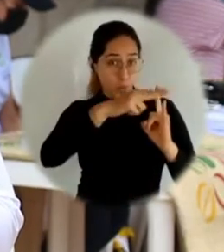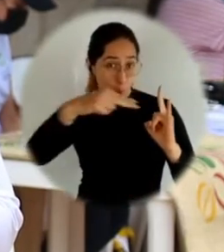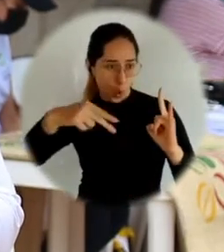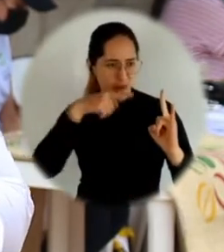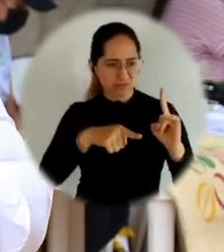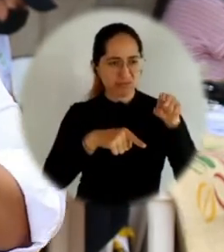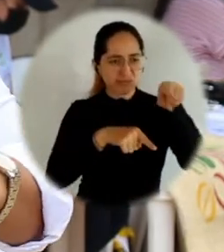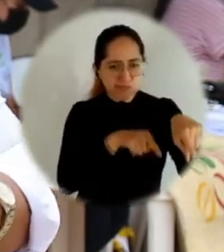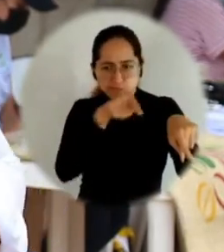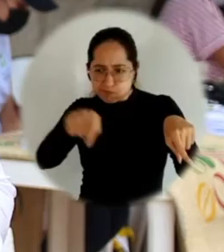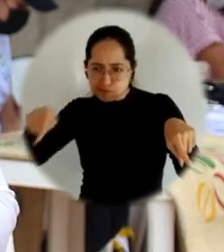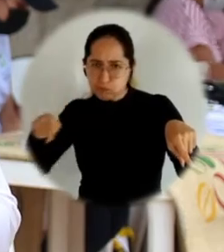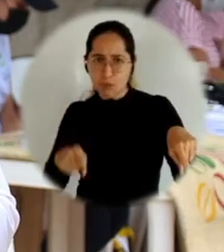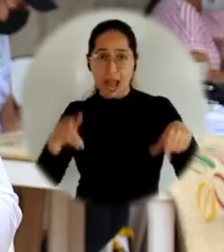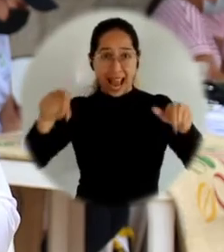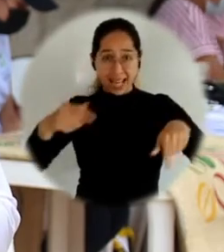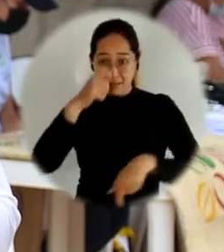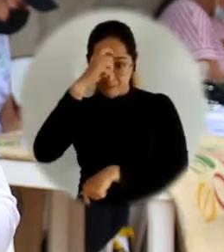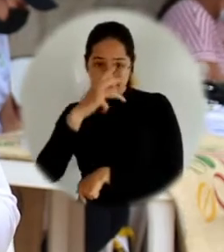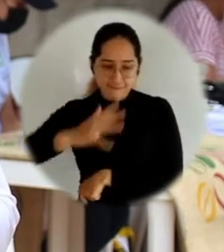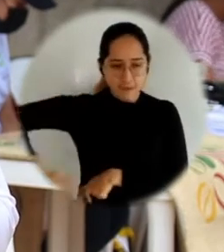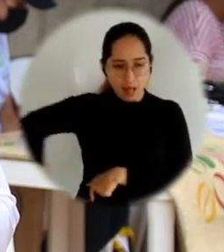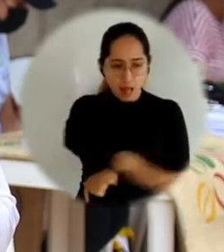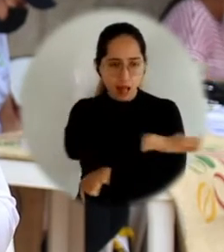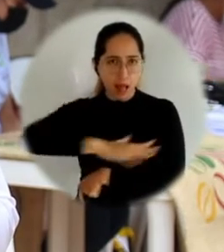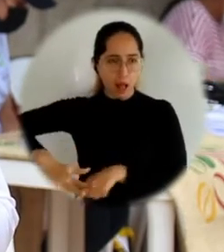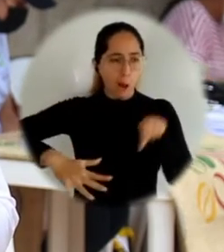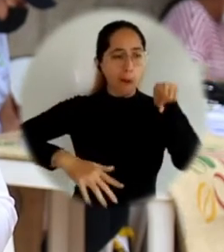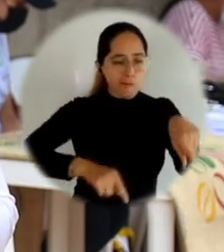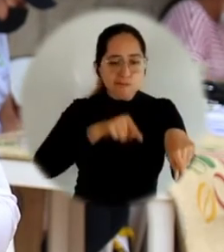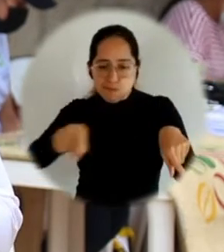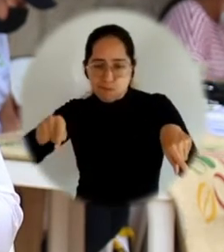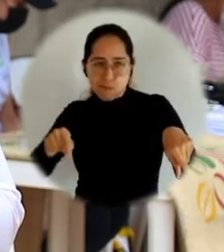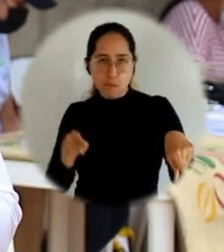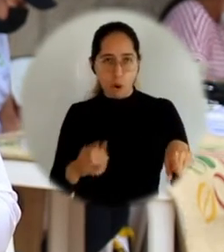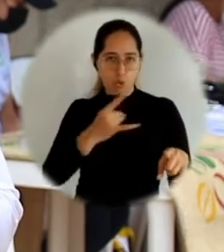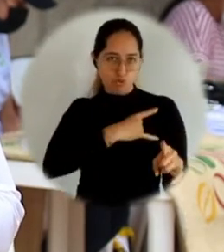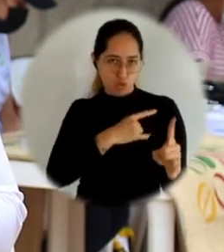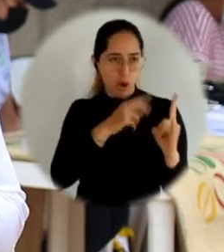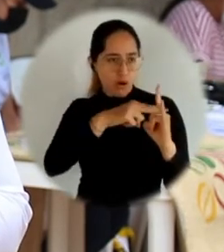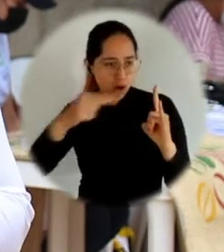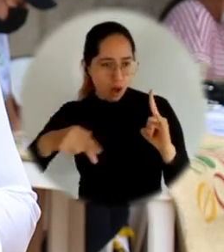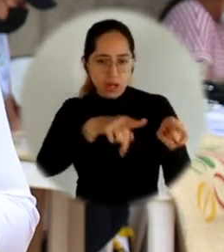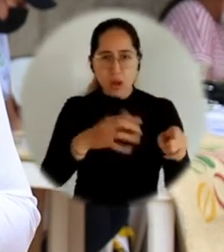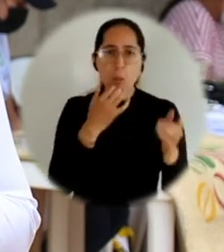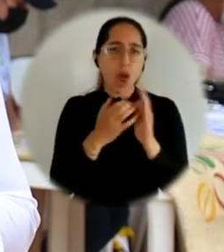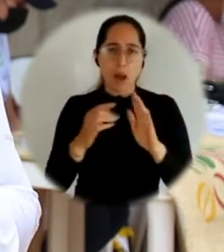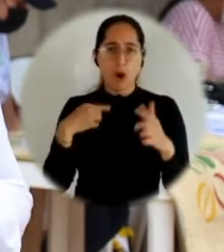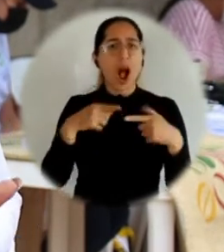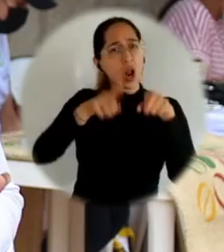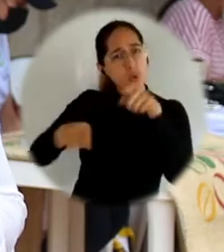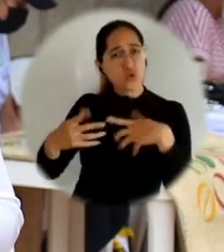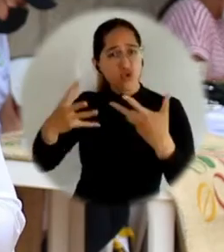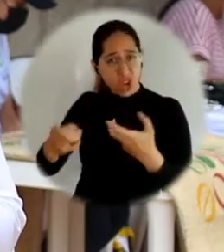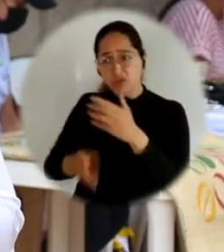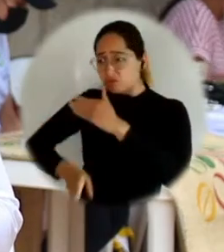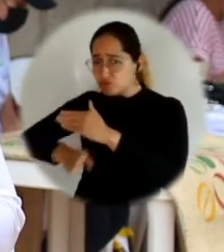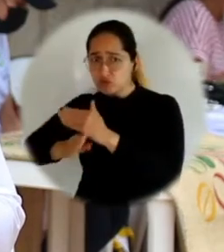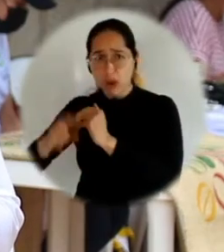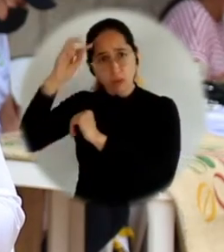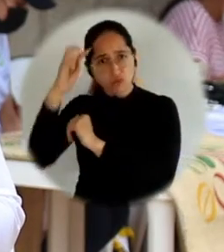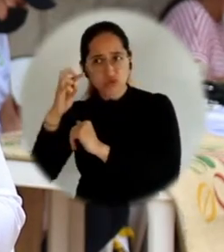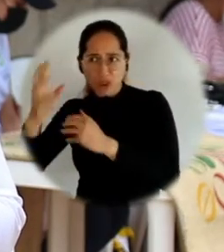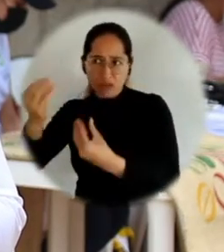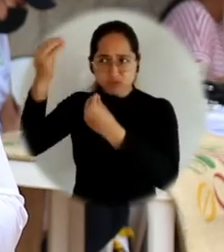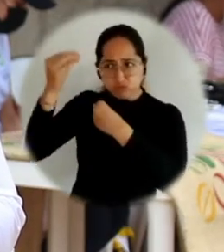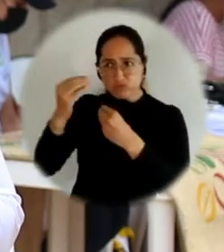del Magdalena en todos los rincones de nuestra región del Magdalena para que todos aquellos que quieran seguir sus estudios